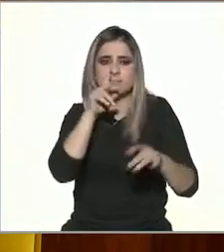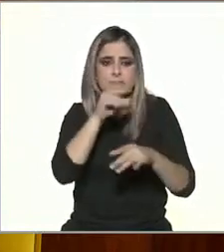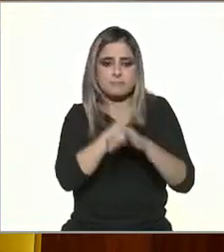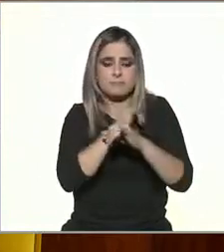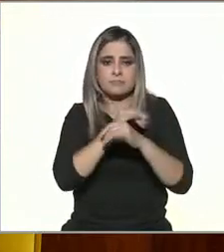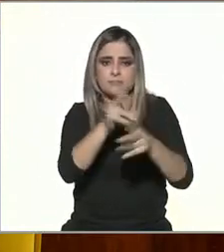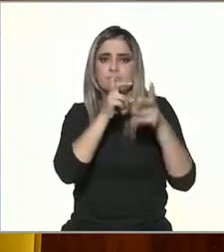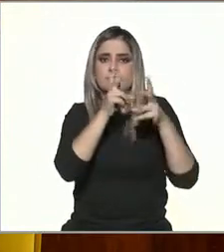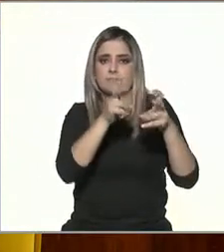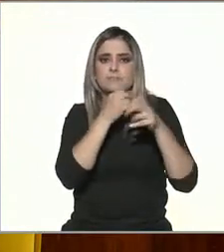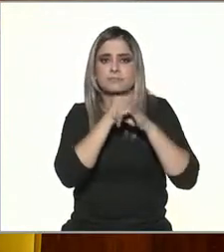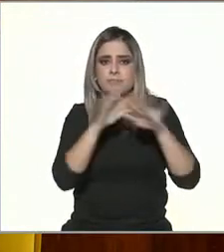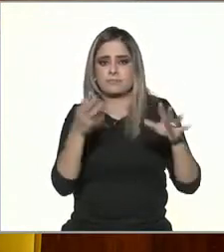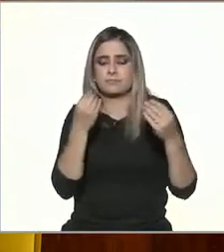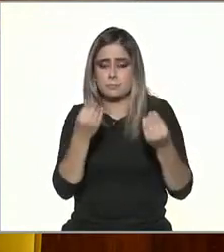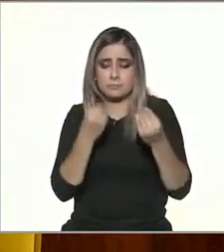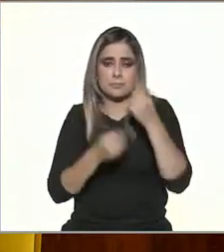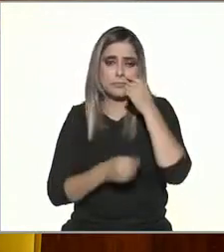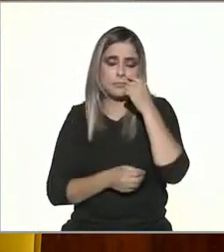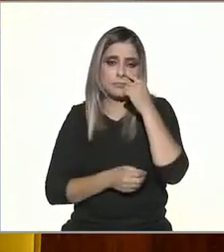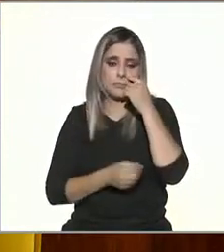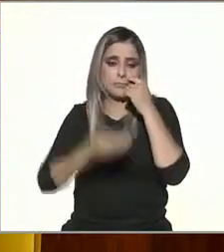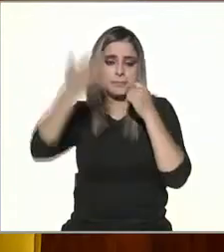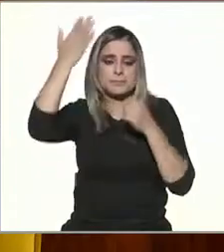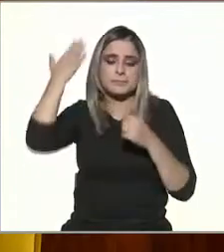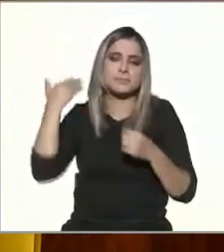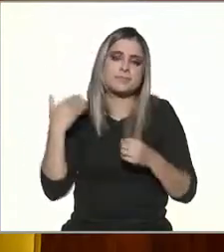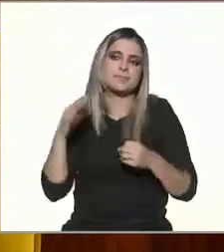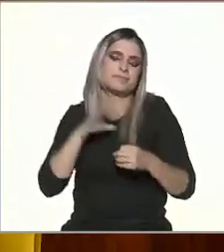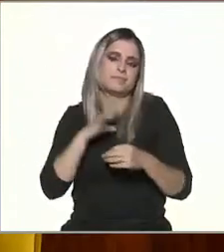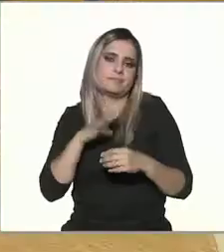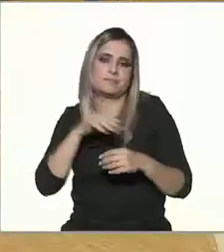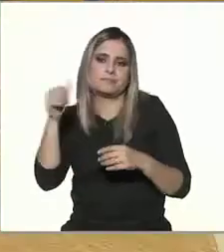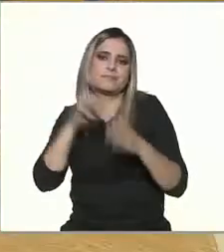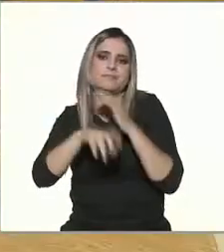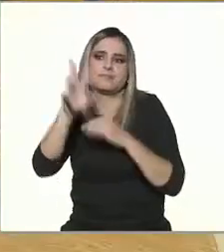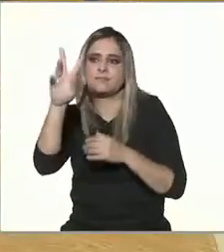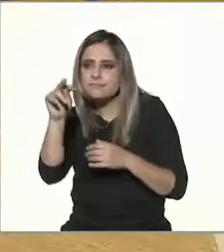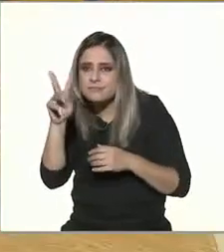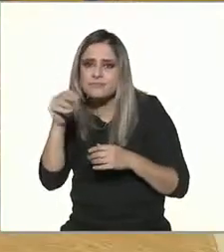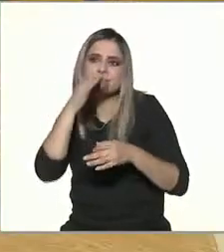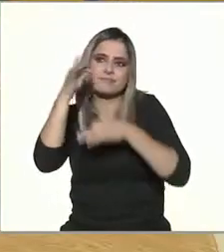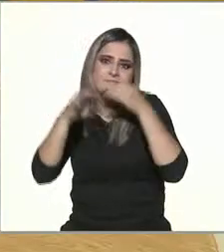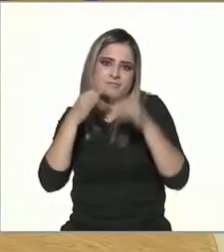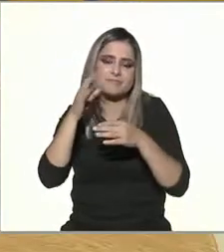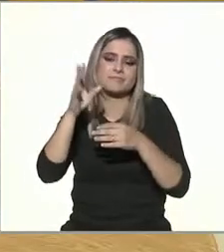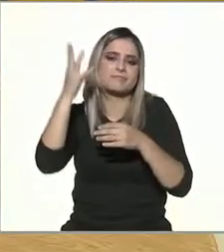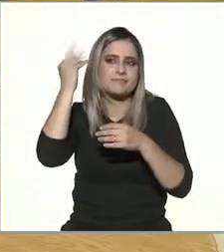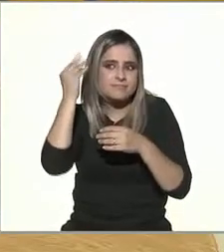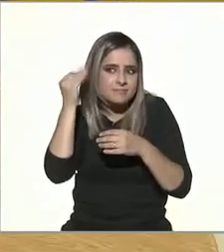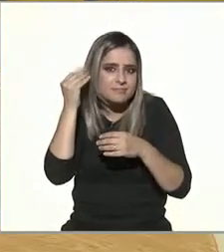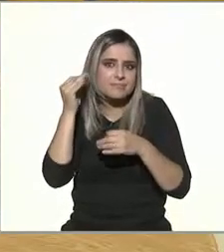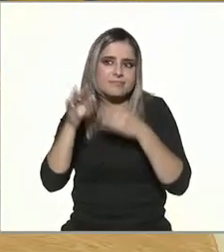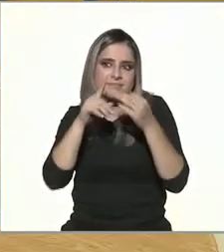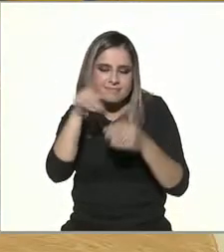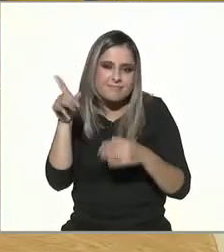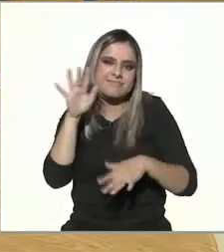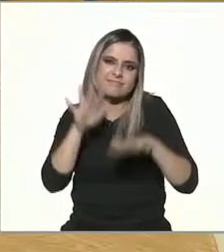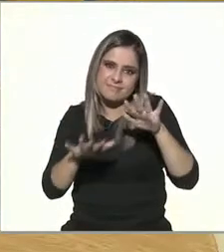accesos, ¿no? Que antes había otros, ¿no? Antes también la televisión o, en fin, el radio, había siempre